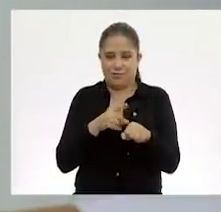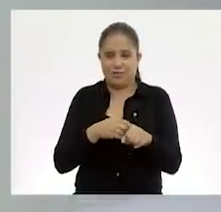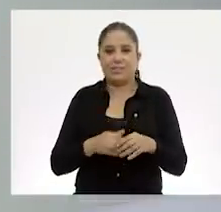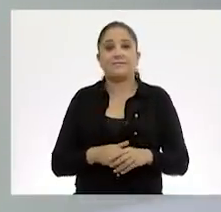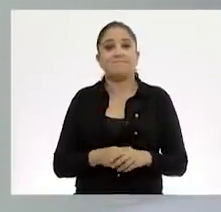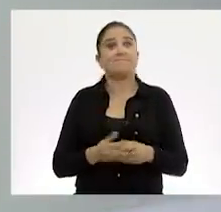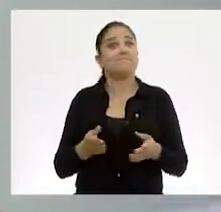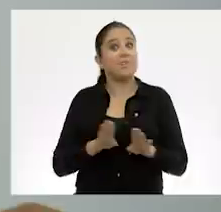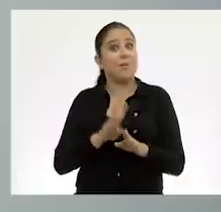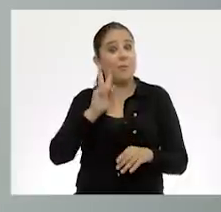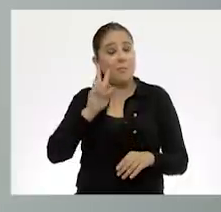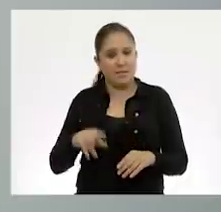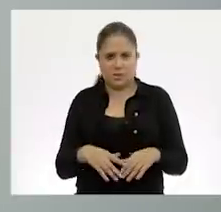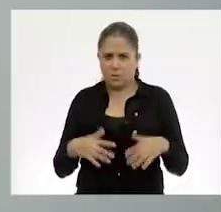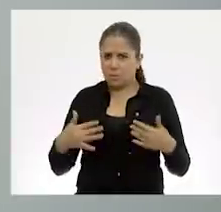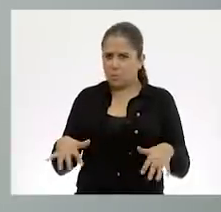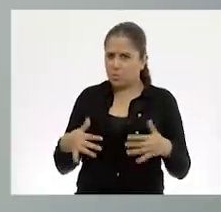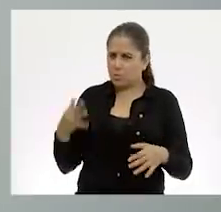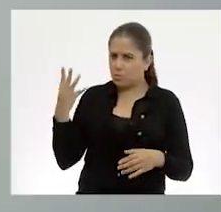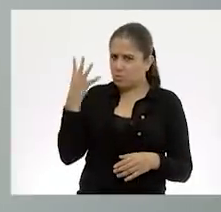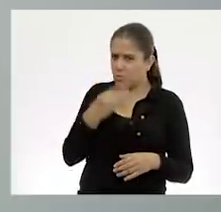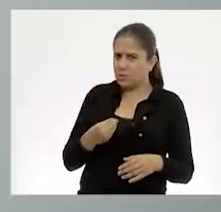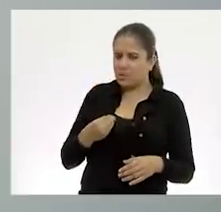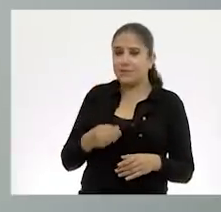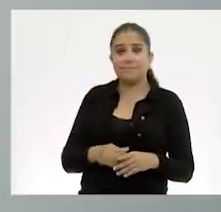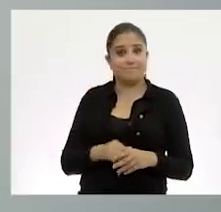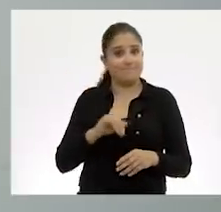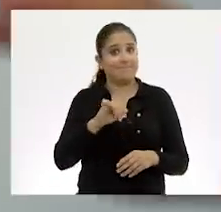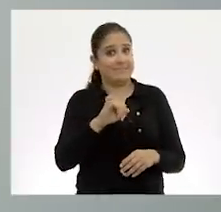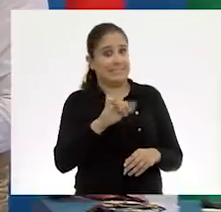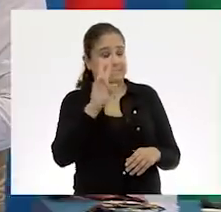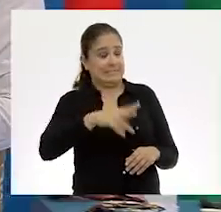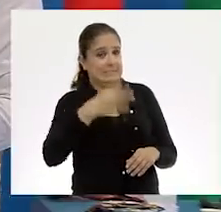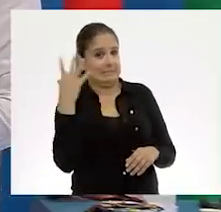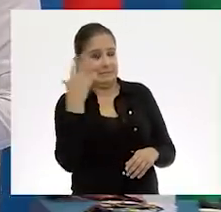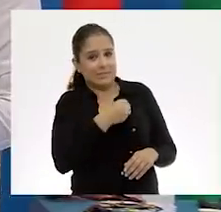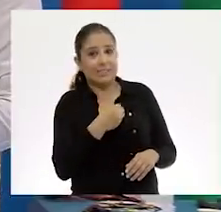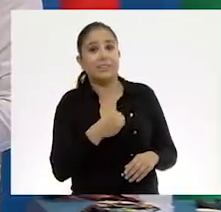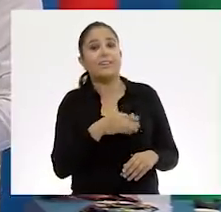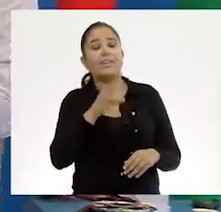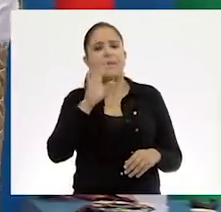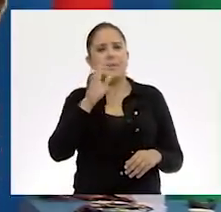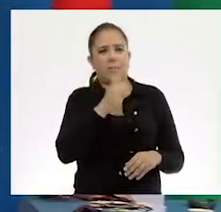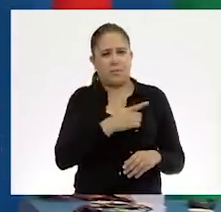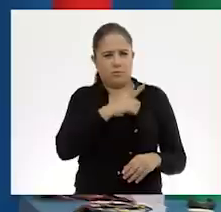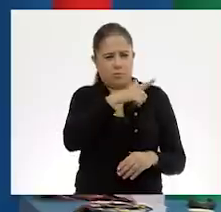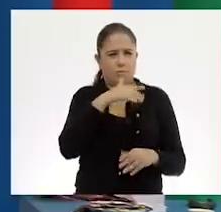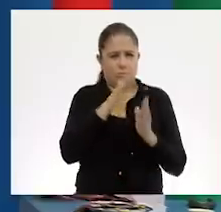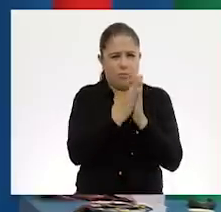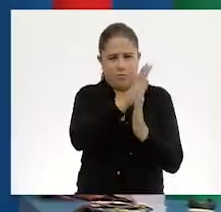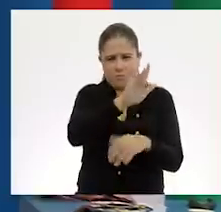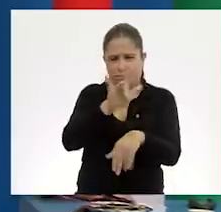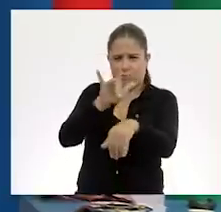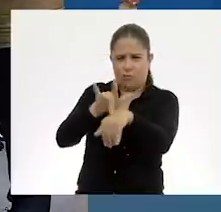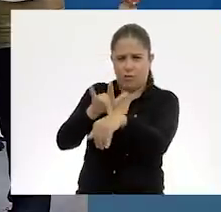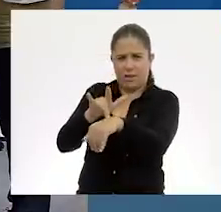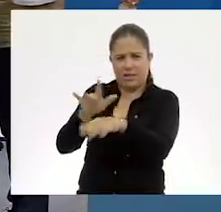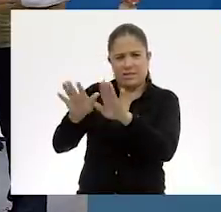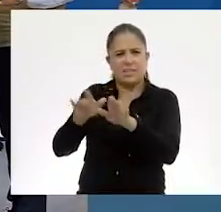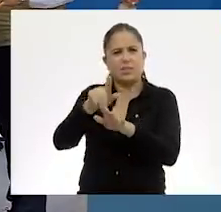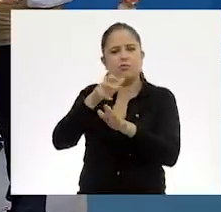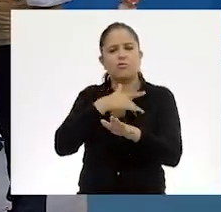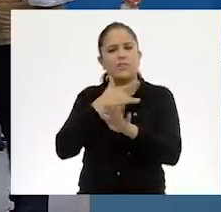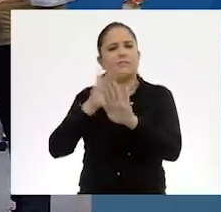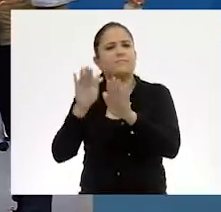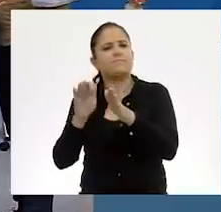¿Cómo ves? ¡Qué bonito está! Está grandioso. Pero me gustaría que lo tocaras y me dijeras de qué material